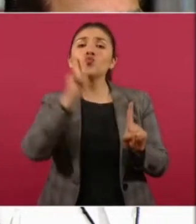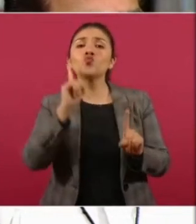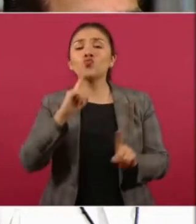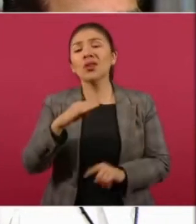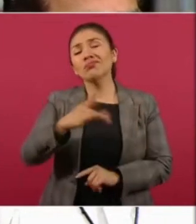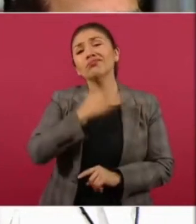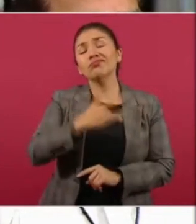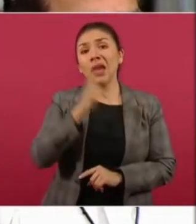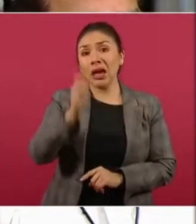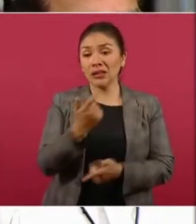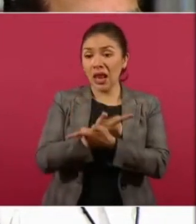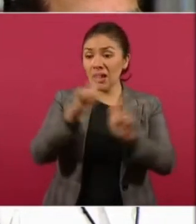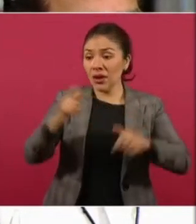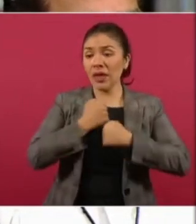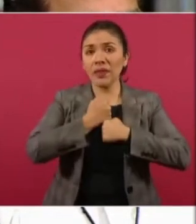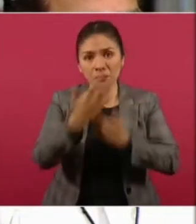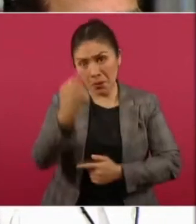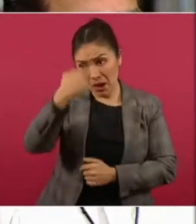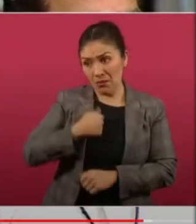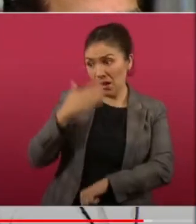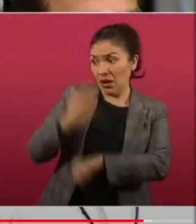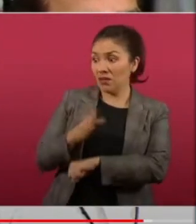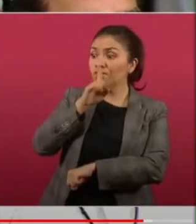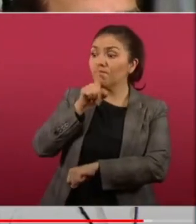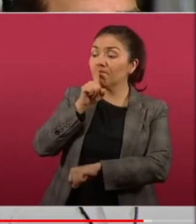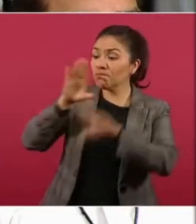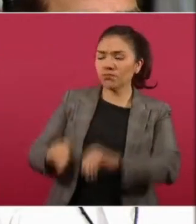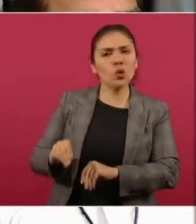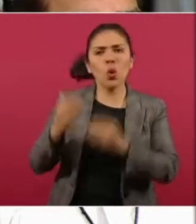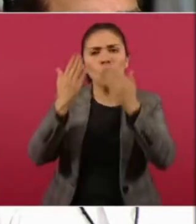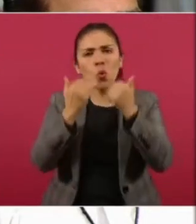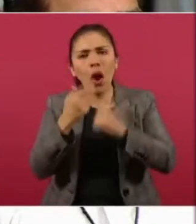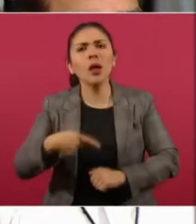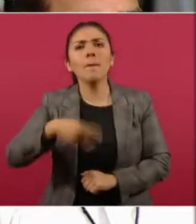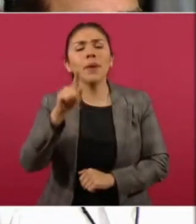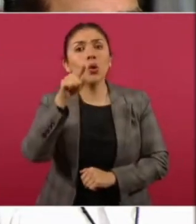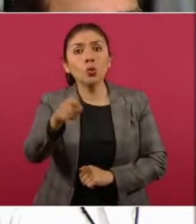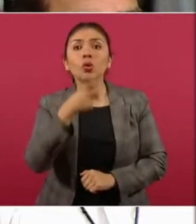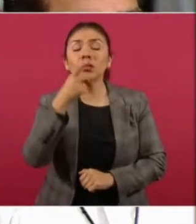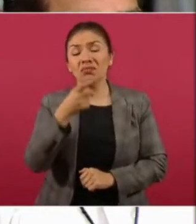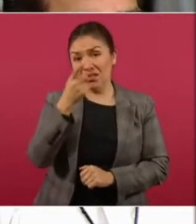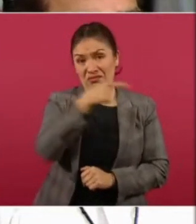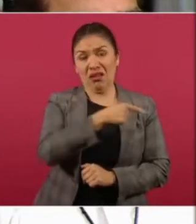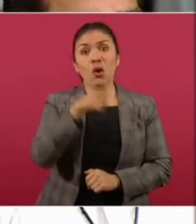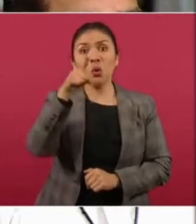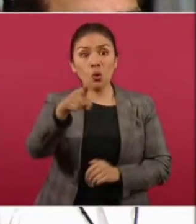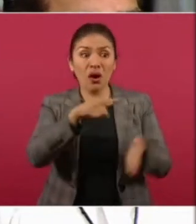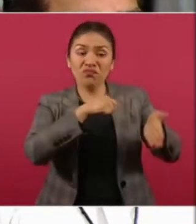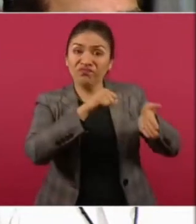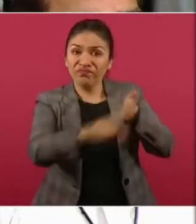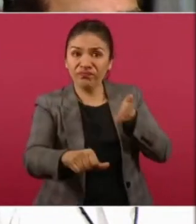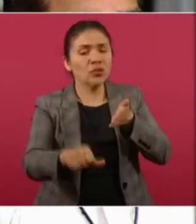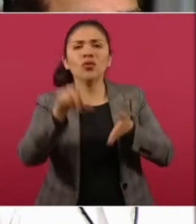libertad de expresión no se está violando, que no me están censurando, pero que usted no censura, que usted